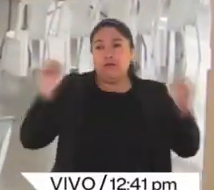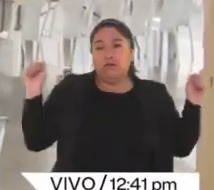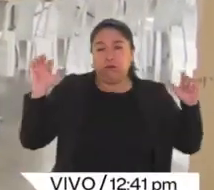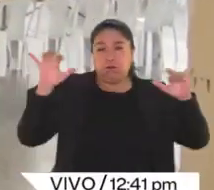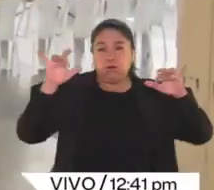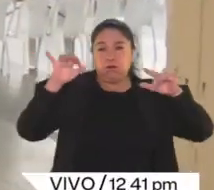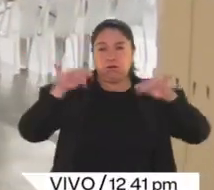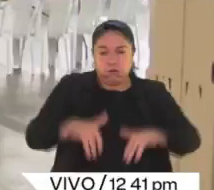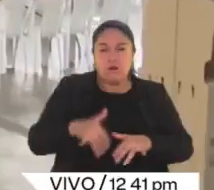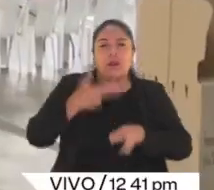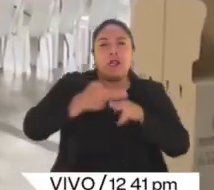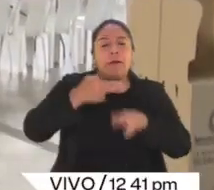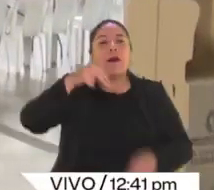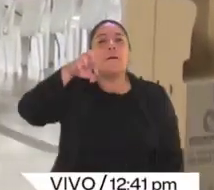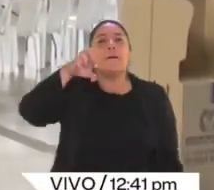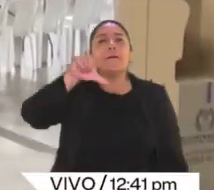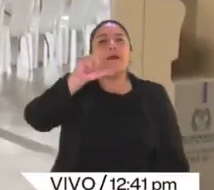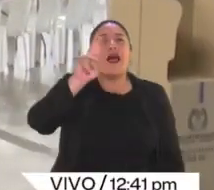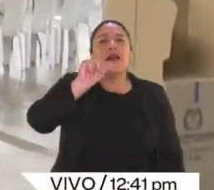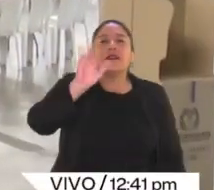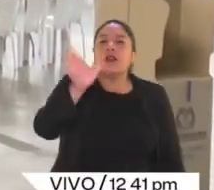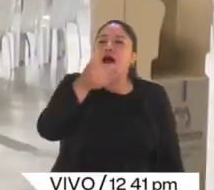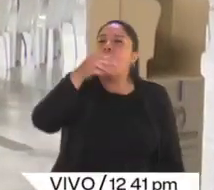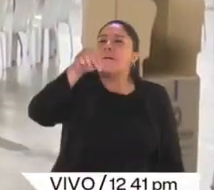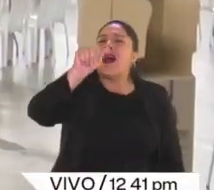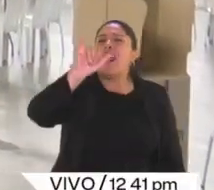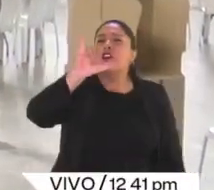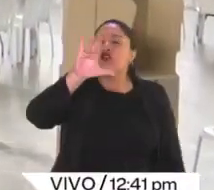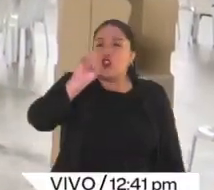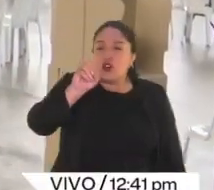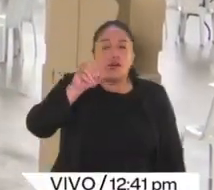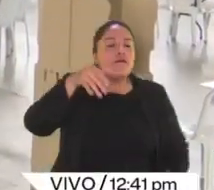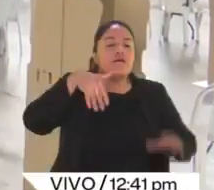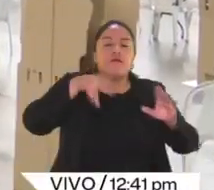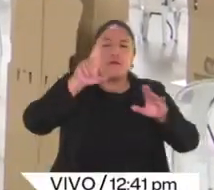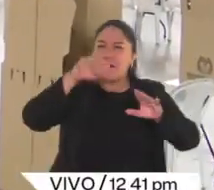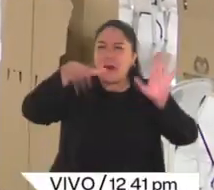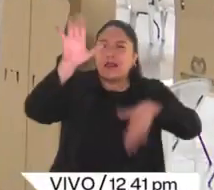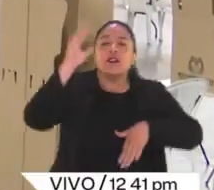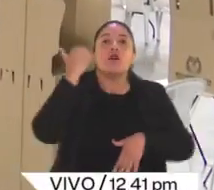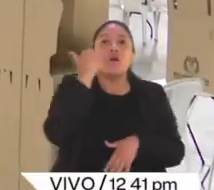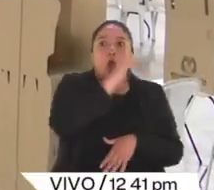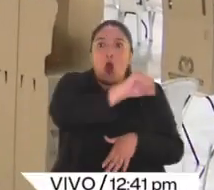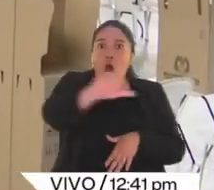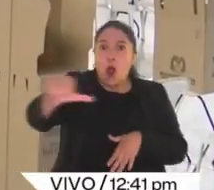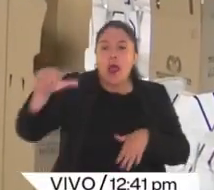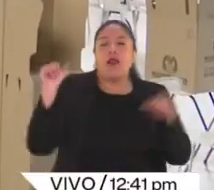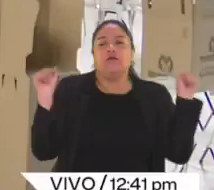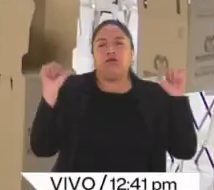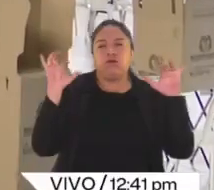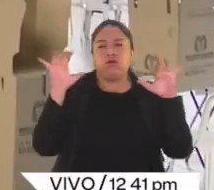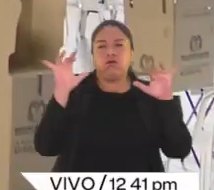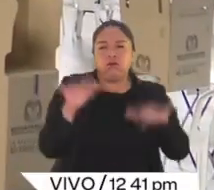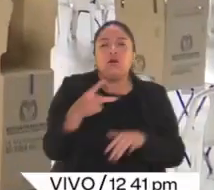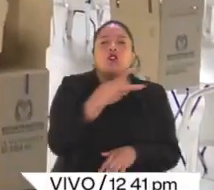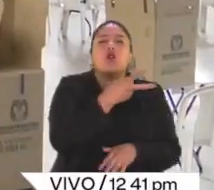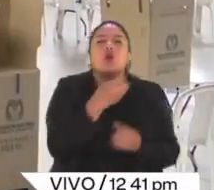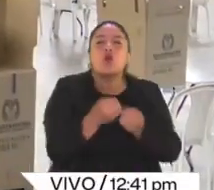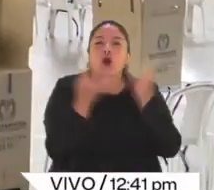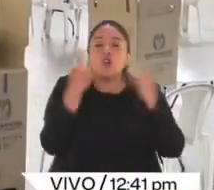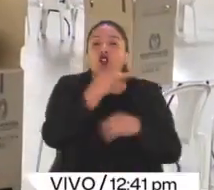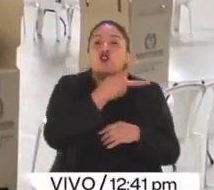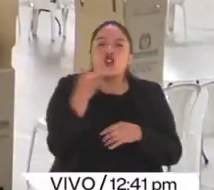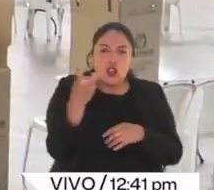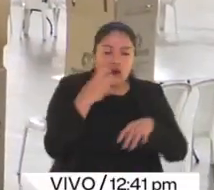es el de Plaza Mayor. Aquí solo votan las mujeres y en la ciudad hay habilitados más de 200 puestos